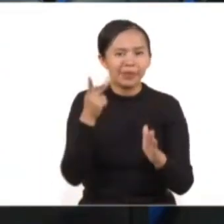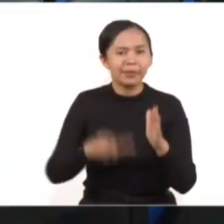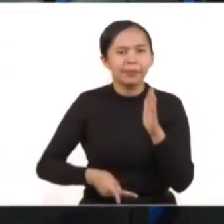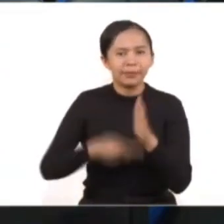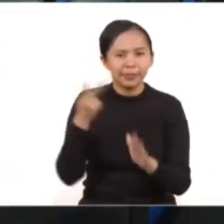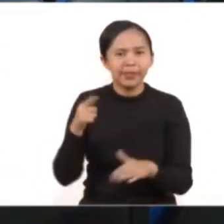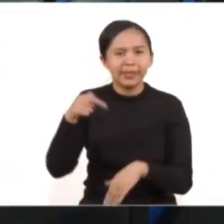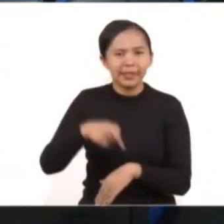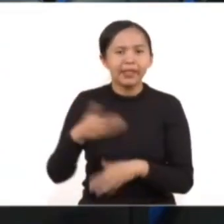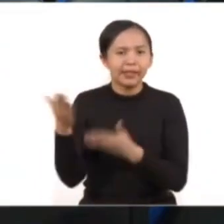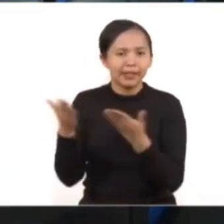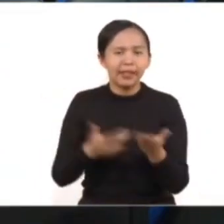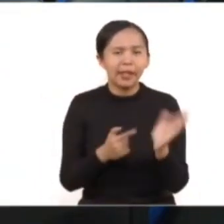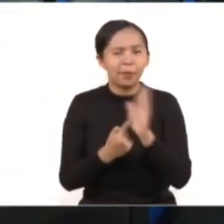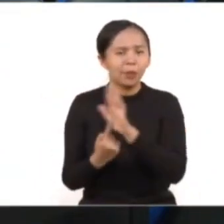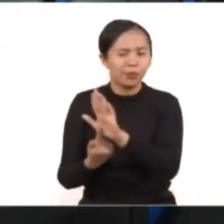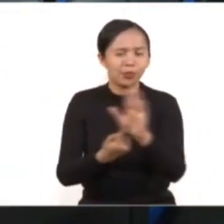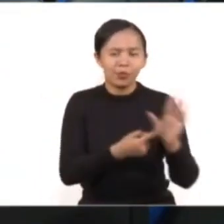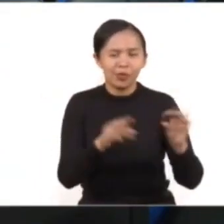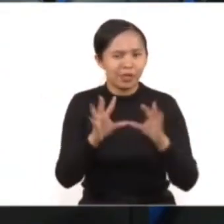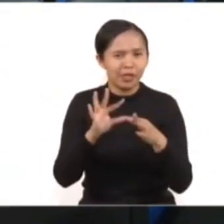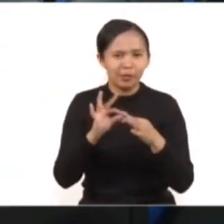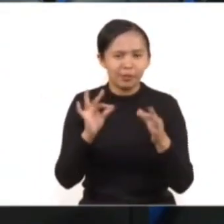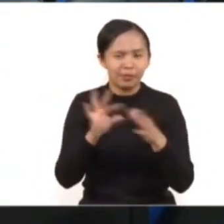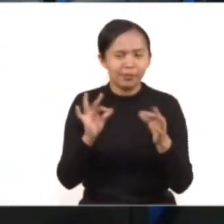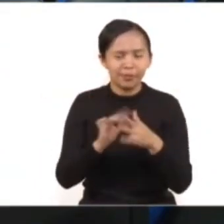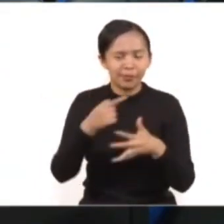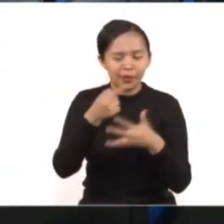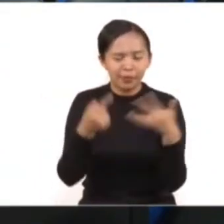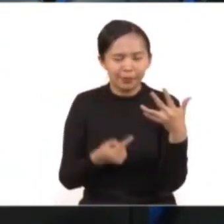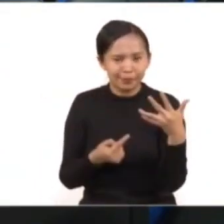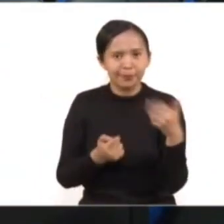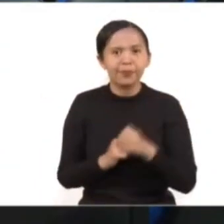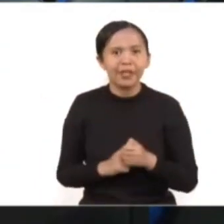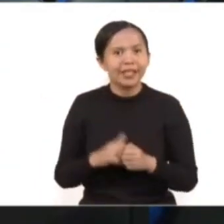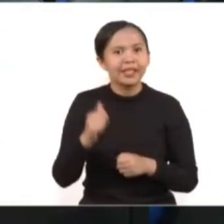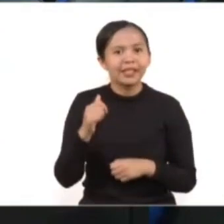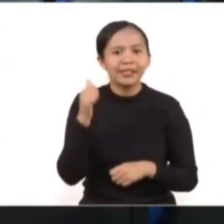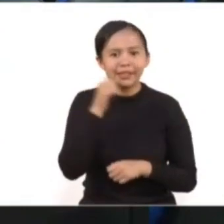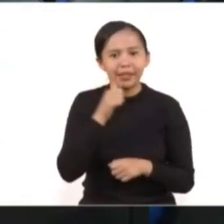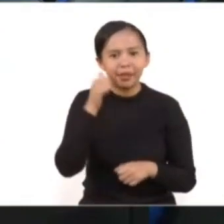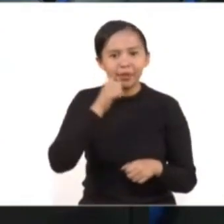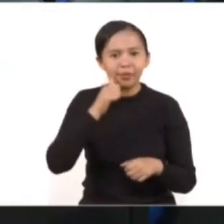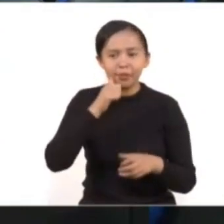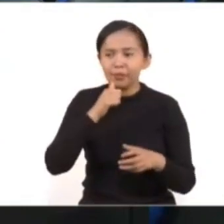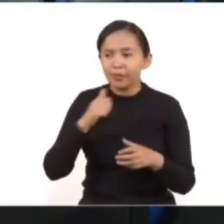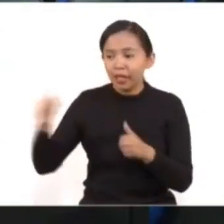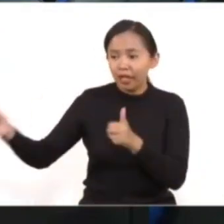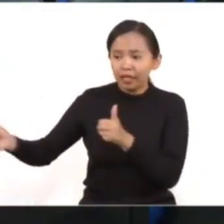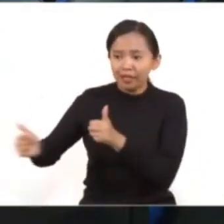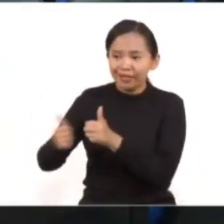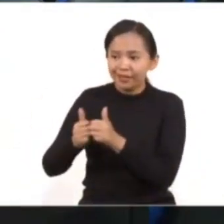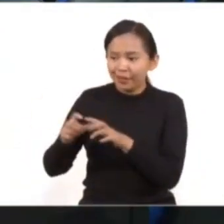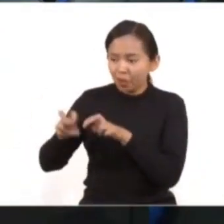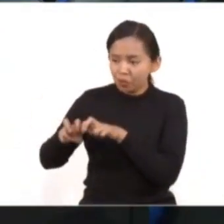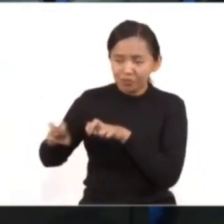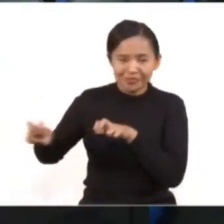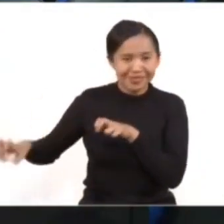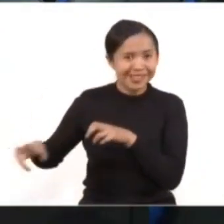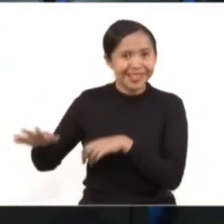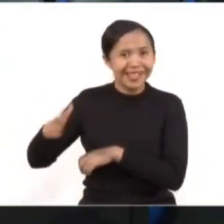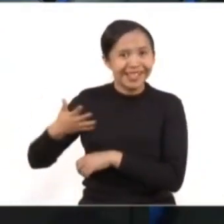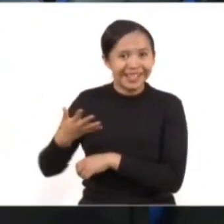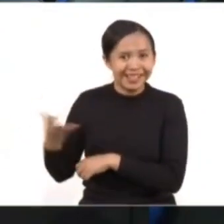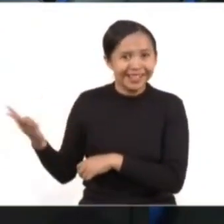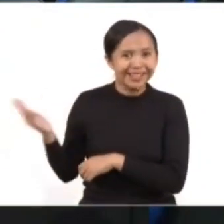aquí en este ejercicio de rendición de cuentas y siempre contando con un acompañamiento que es el presidium,